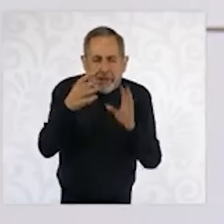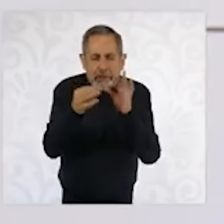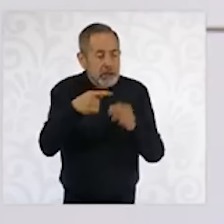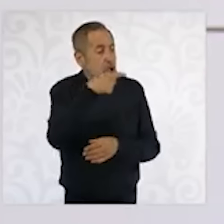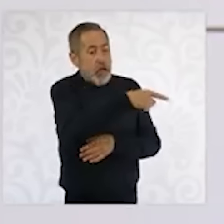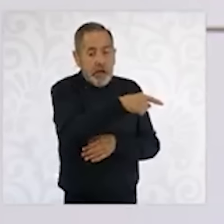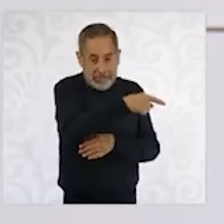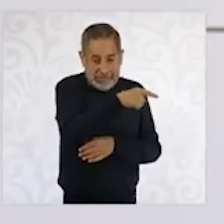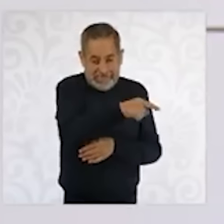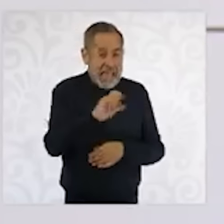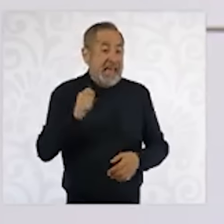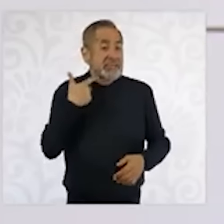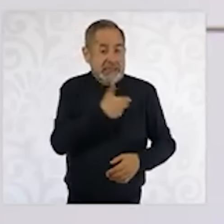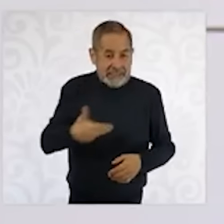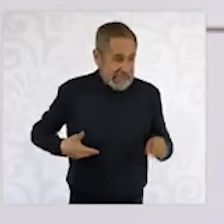publica su artículo.